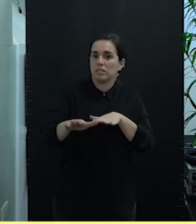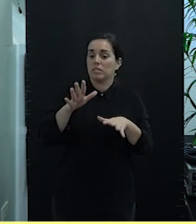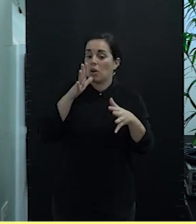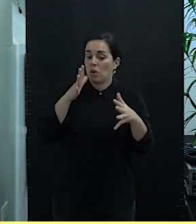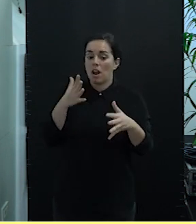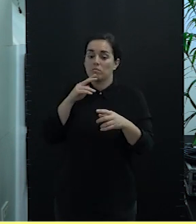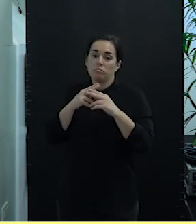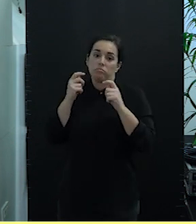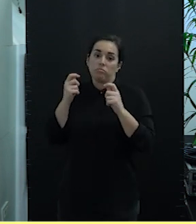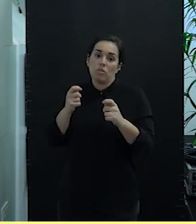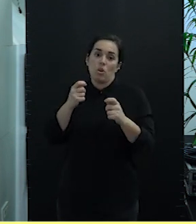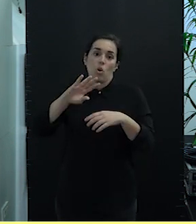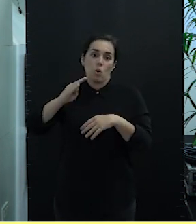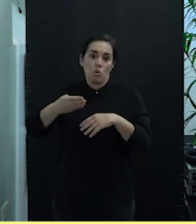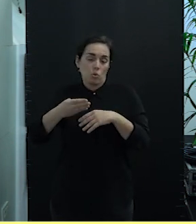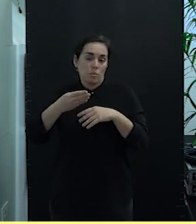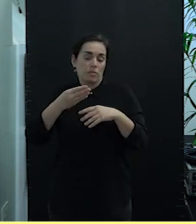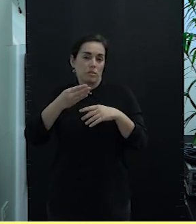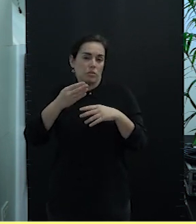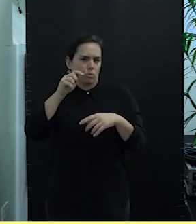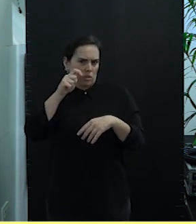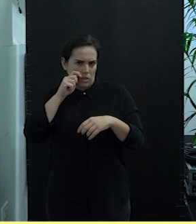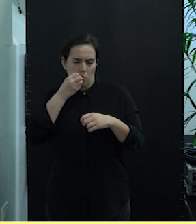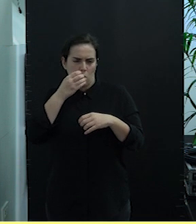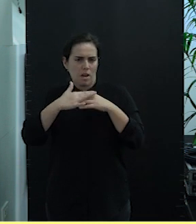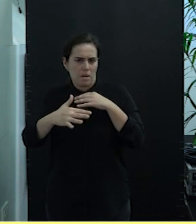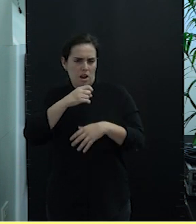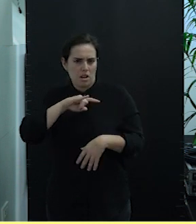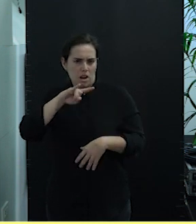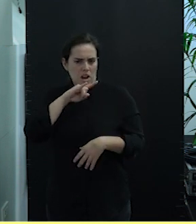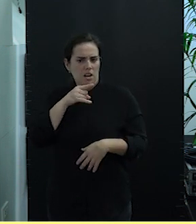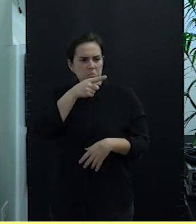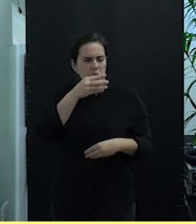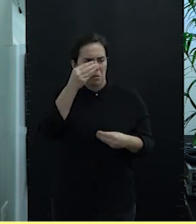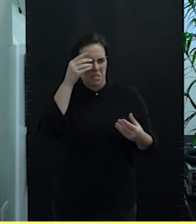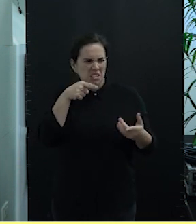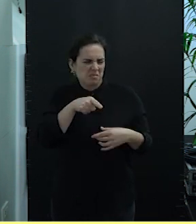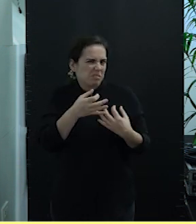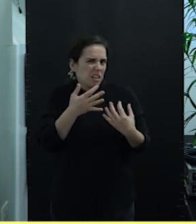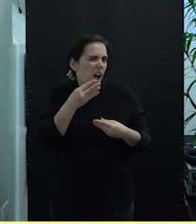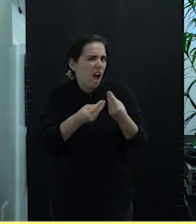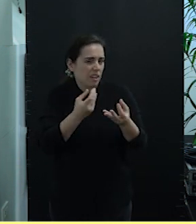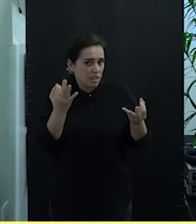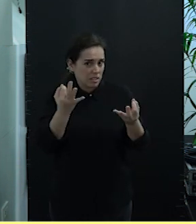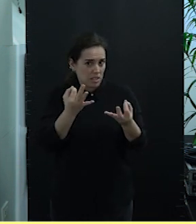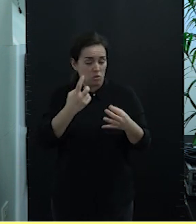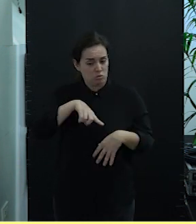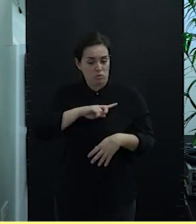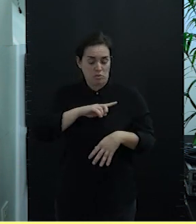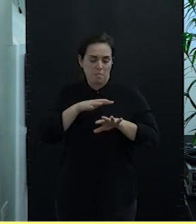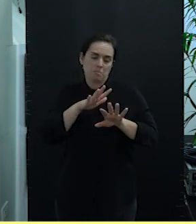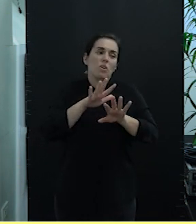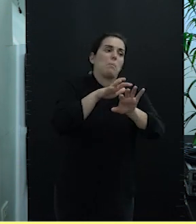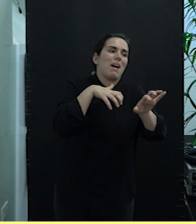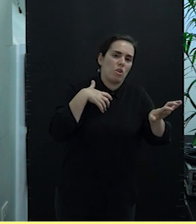Producto Turístico Buenamar Canarias. Muchos preguntan, ¿y quiénes son estos de Buenamar y qué están haciendo? Yo creo que muchos lo tenemos ya casi claro, pero para los